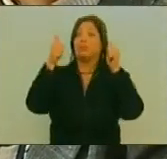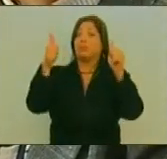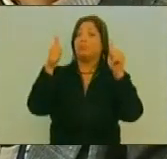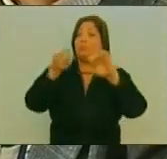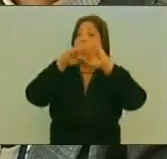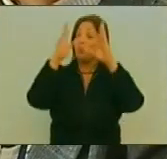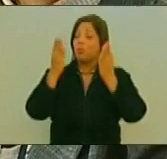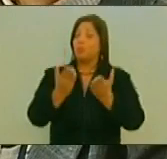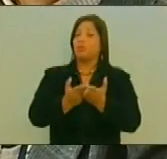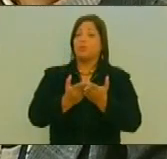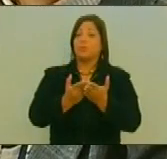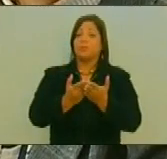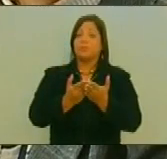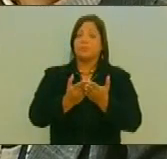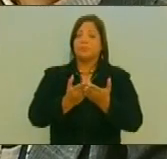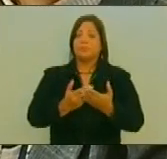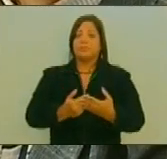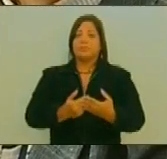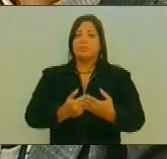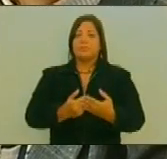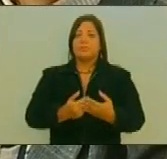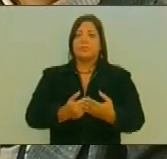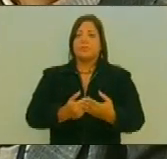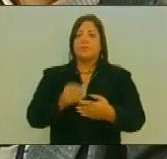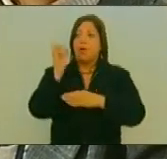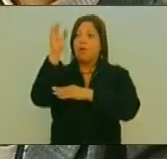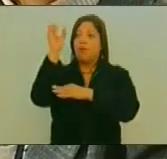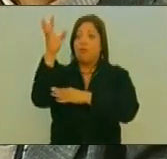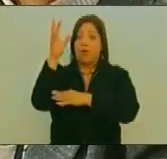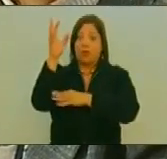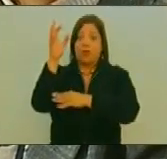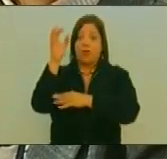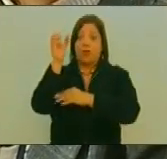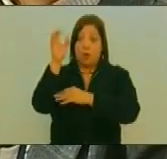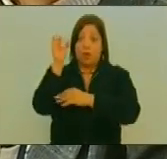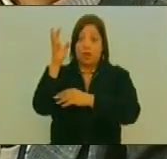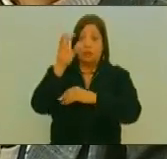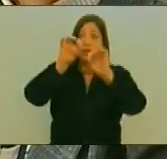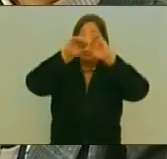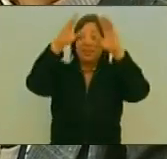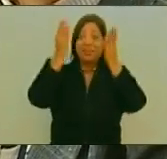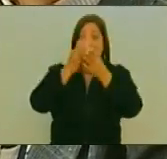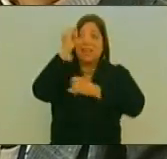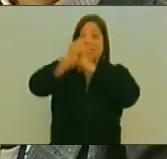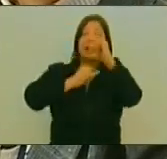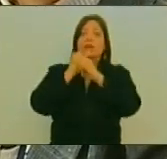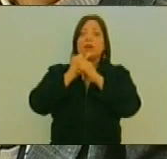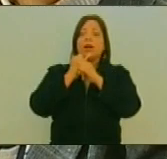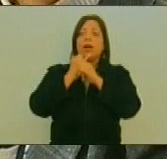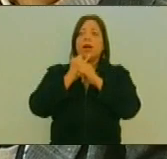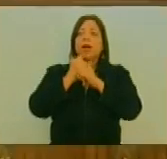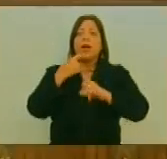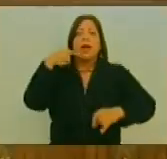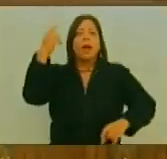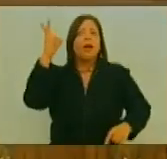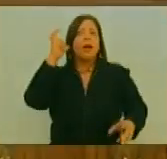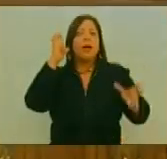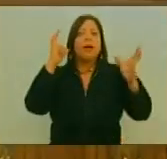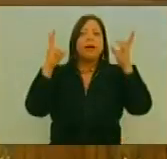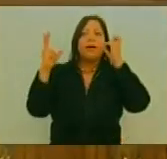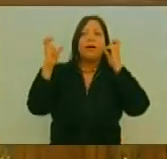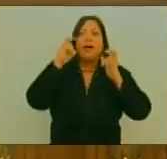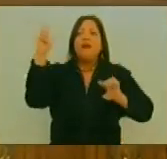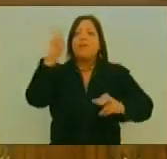Porque En Ningún Foro En Ningún Congreso No Se Hace Otra Cosa Sino Que Hablar